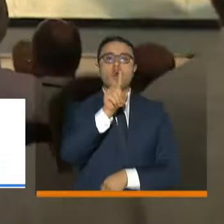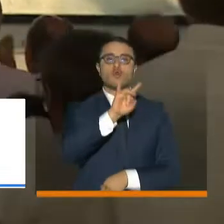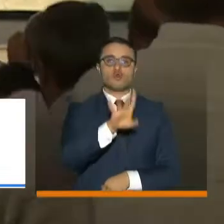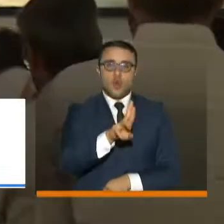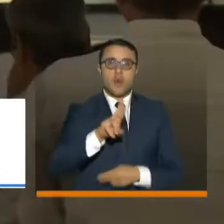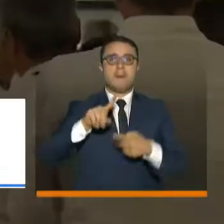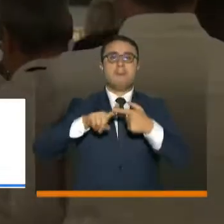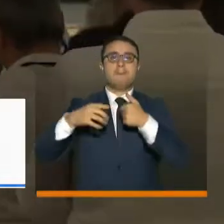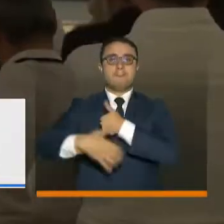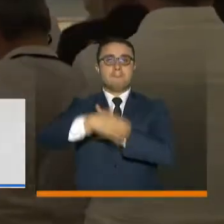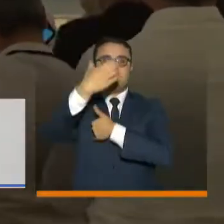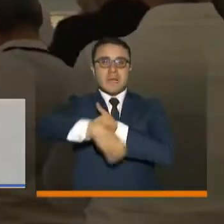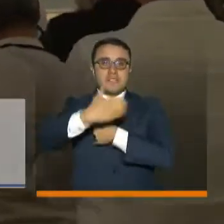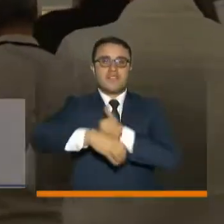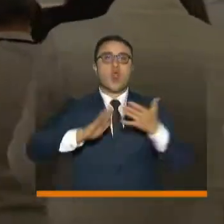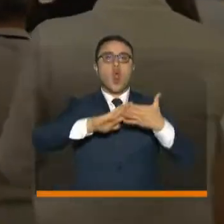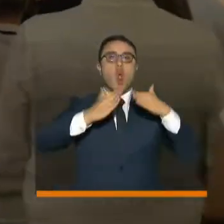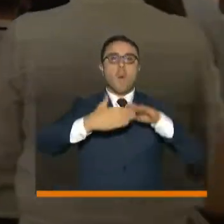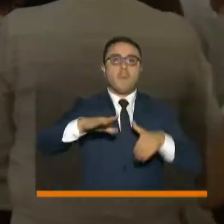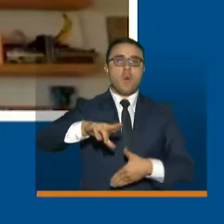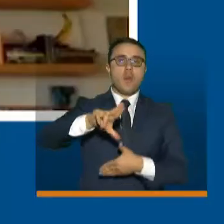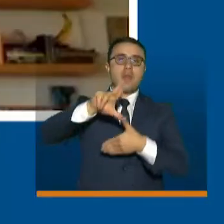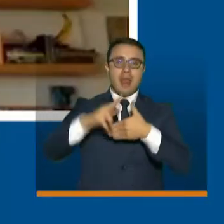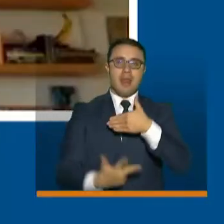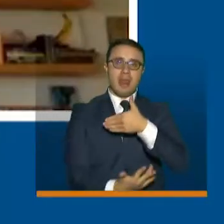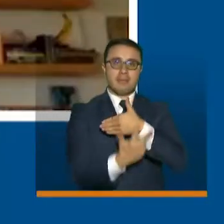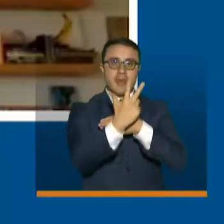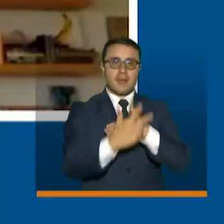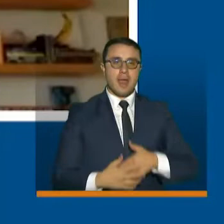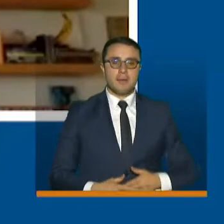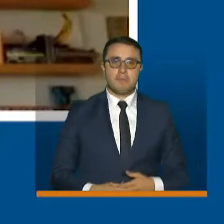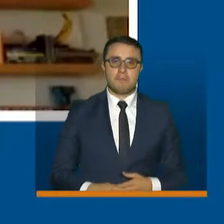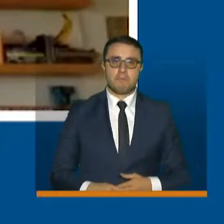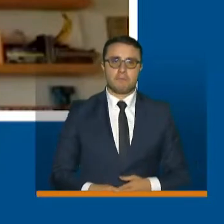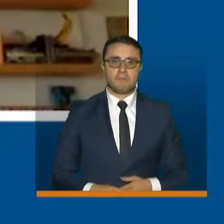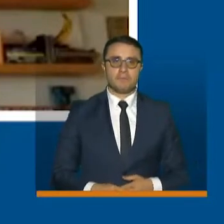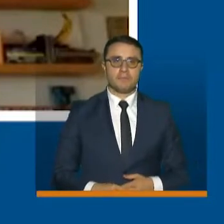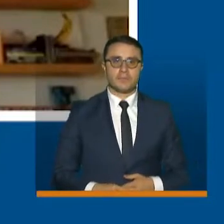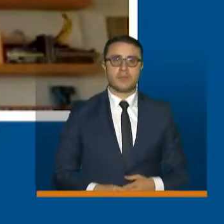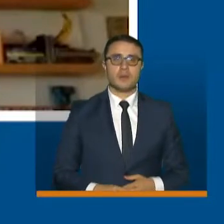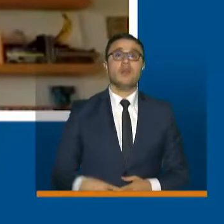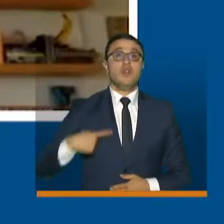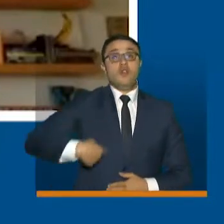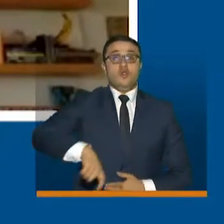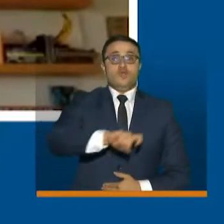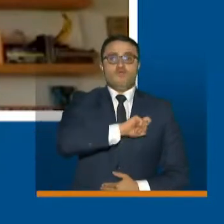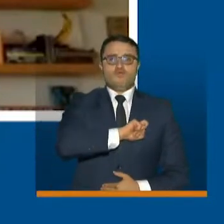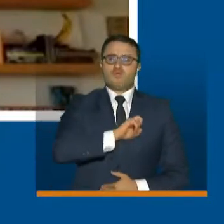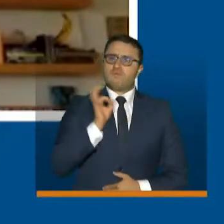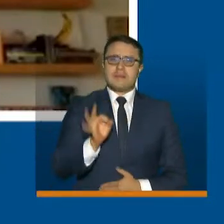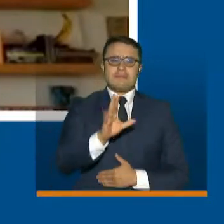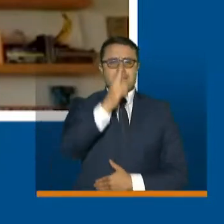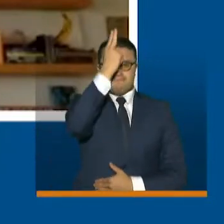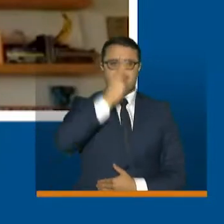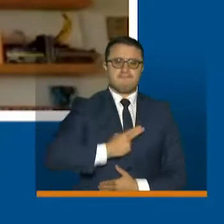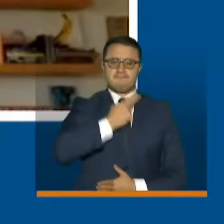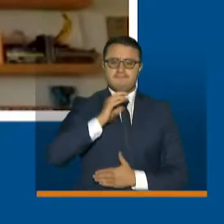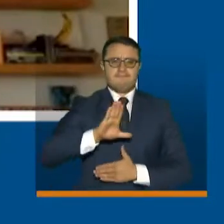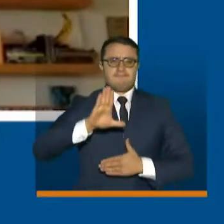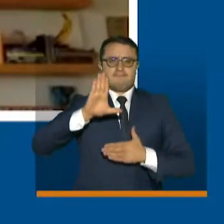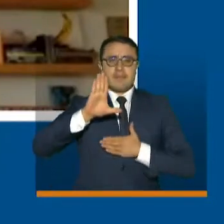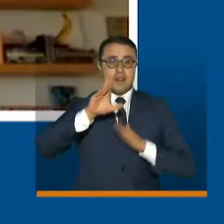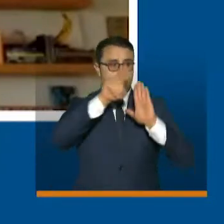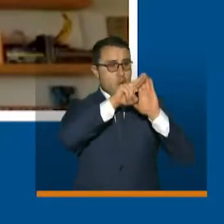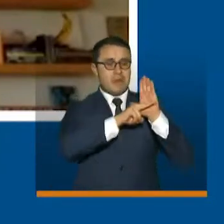Pacífico y la Comunidad Andina de Naciones. Siempre reafirmamos nuestro compromiso con el respeto por estas